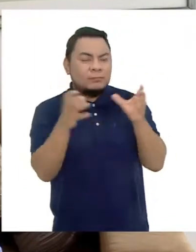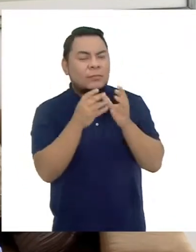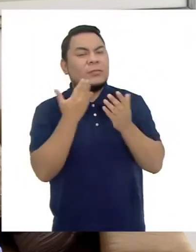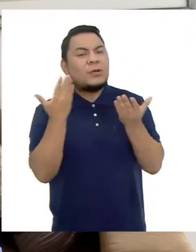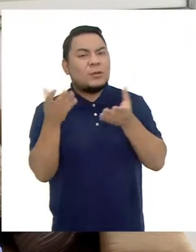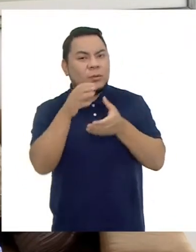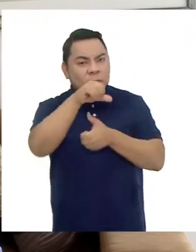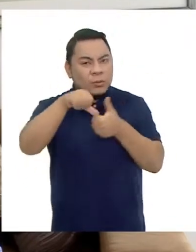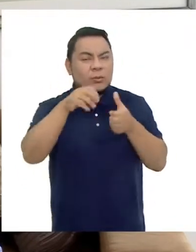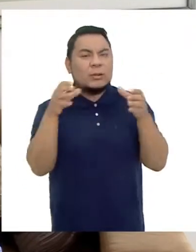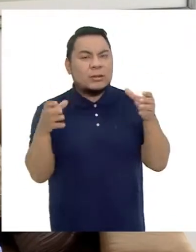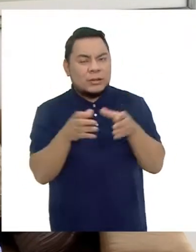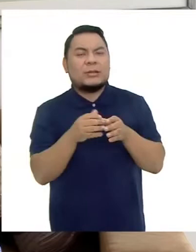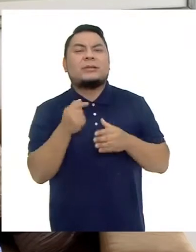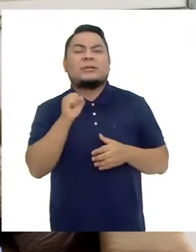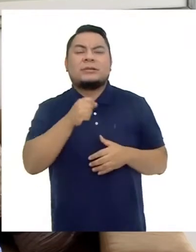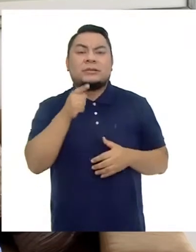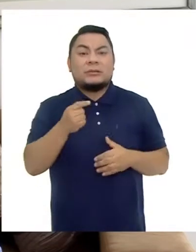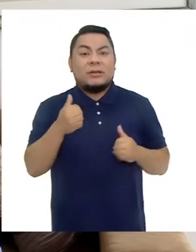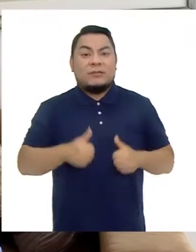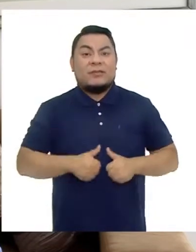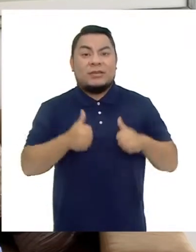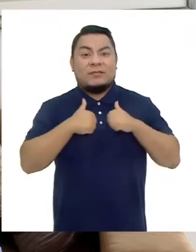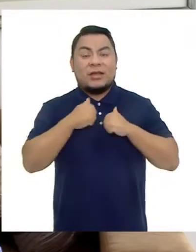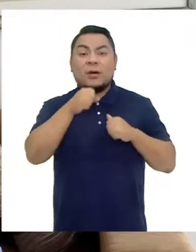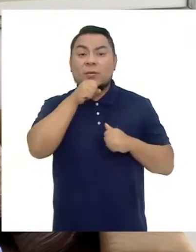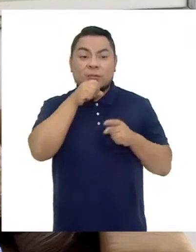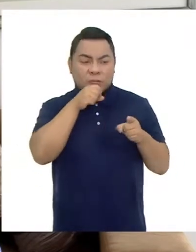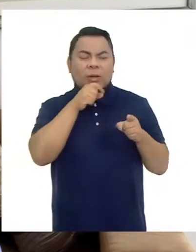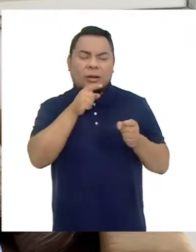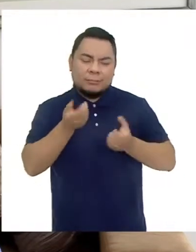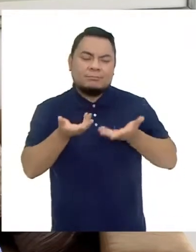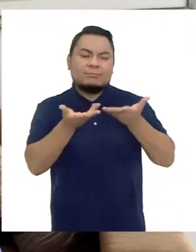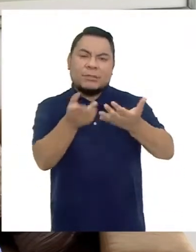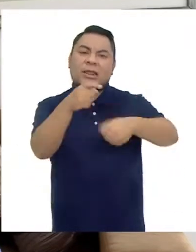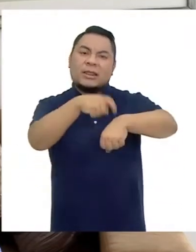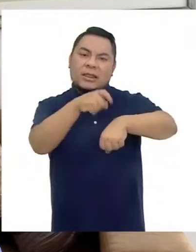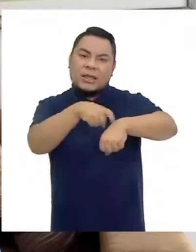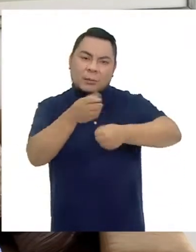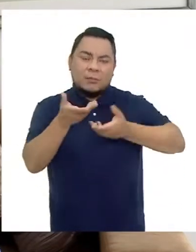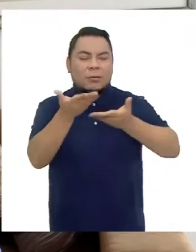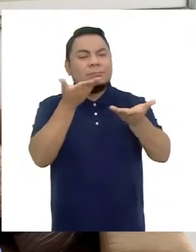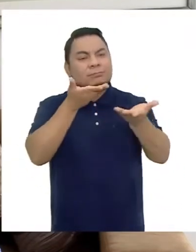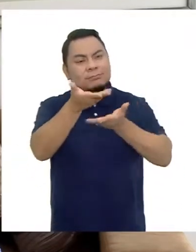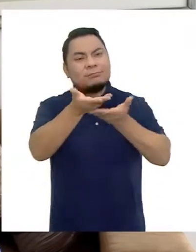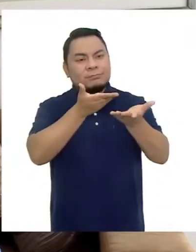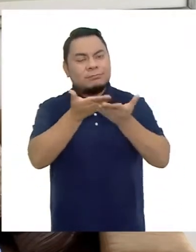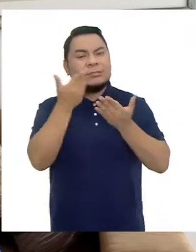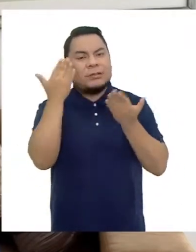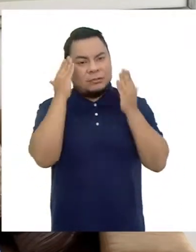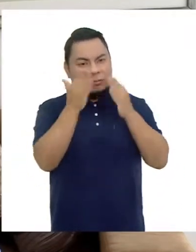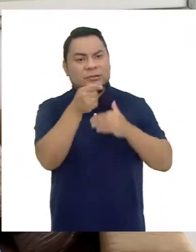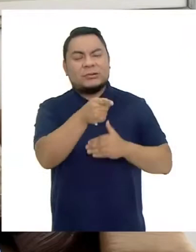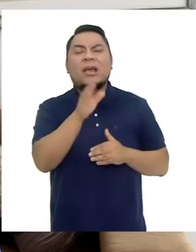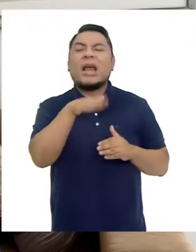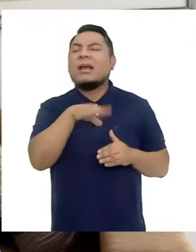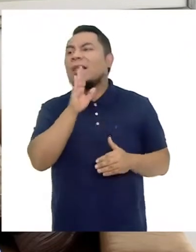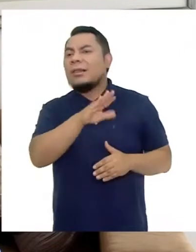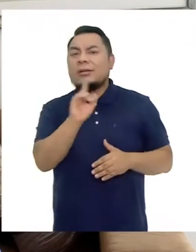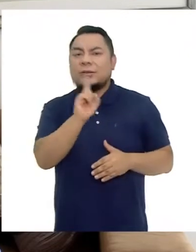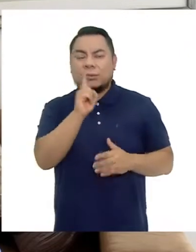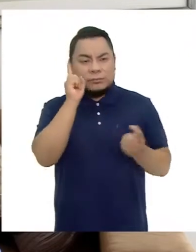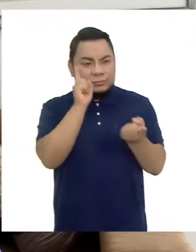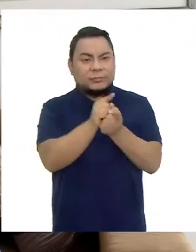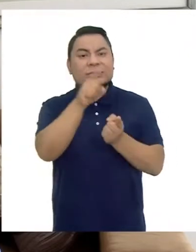los integrantes De la familia Y si vivimos Con un adulto mayor Pues entregarles Un poco de tiempo Que a veces No lo